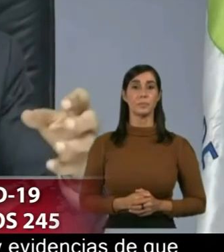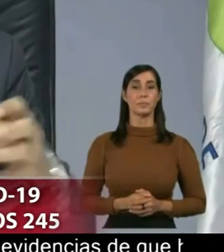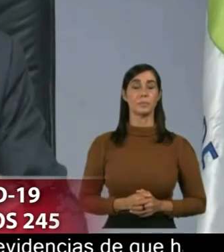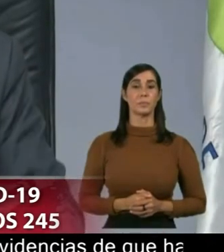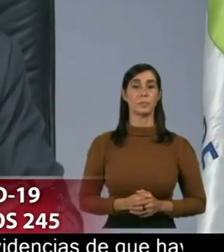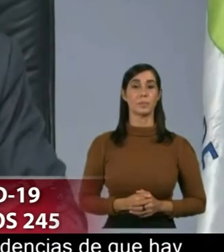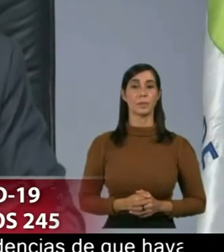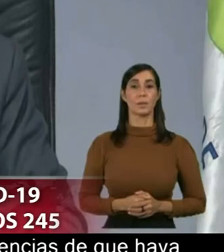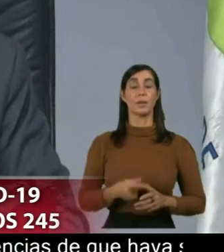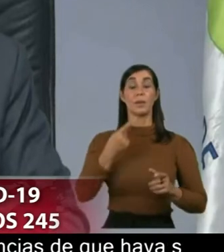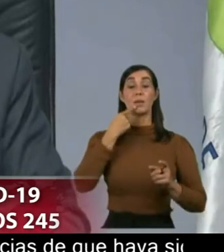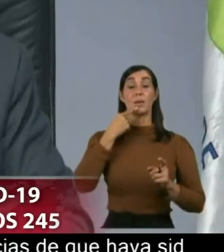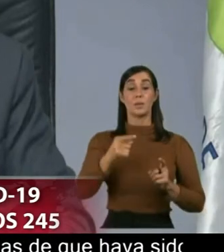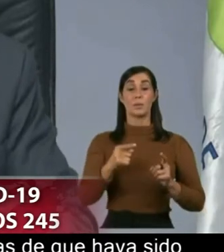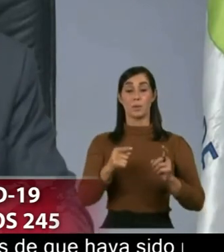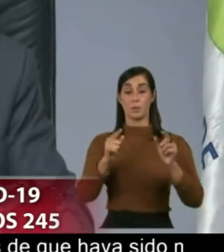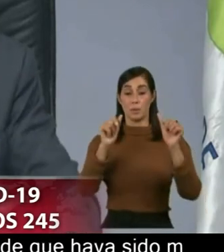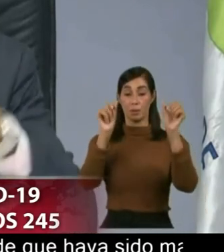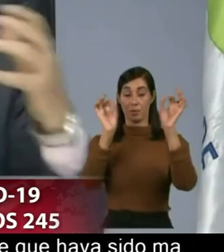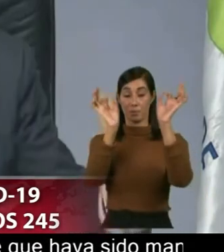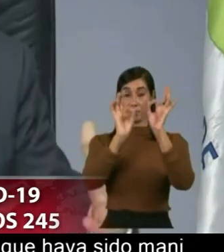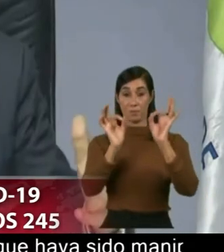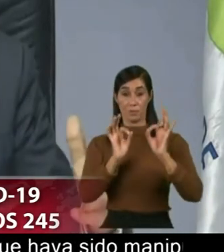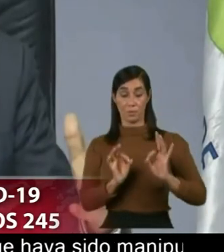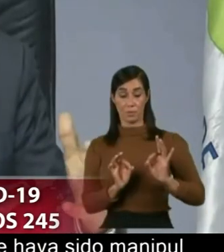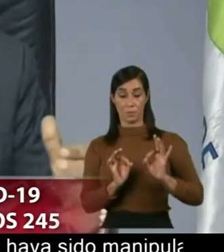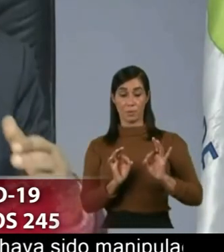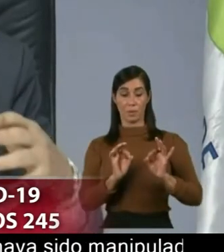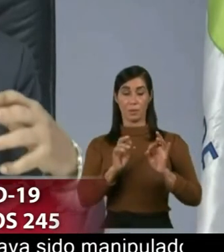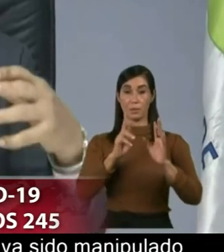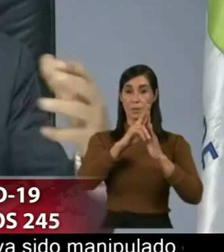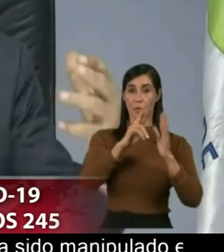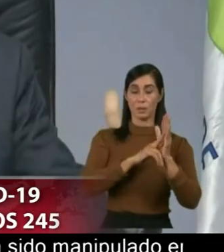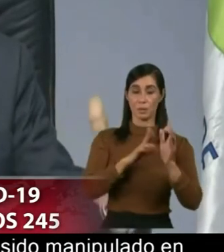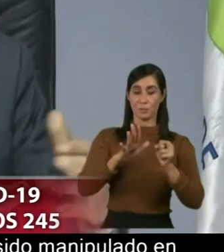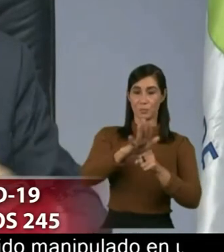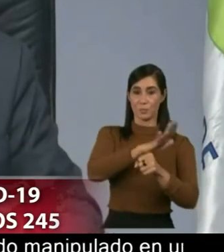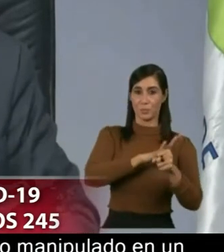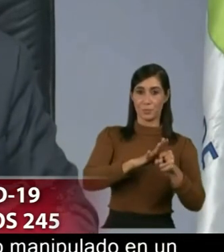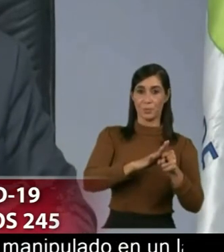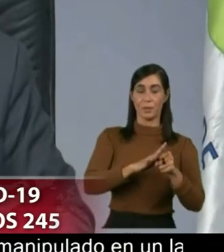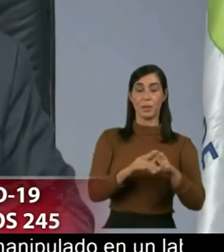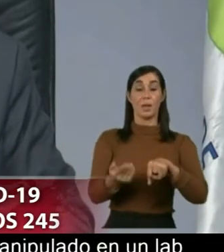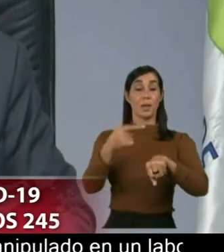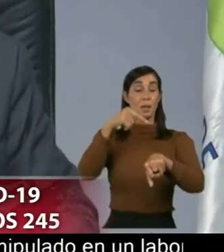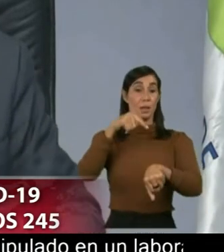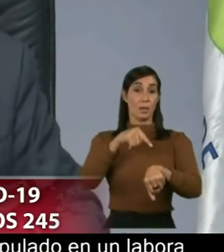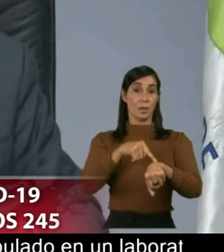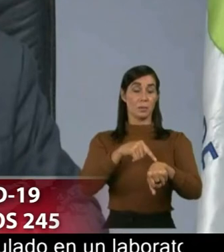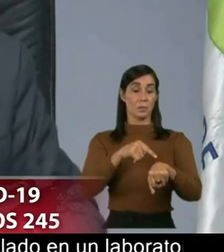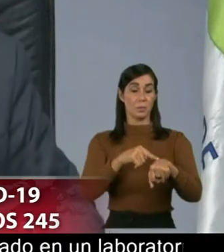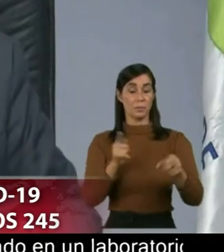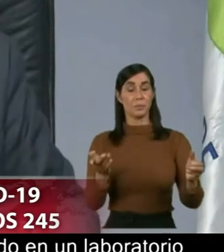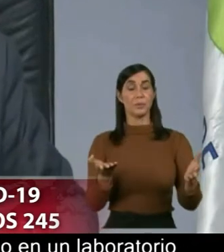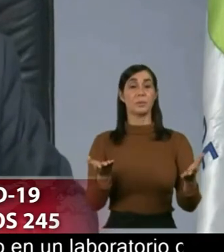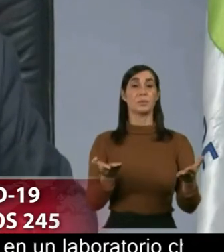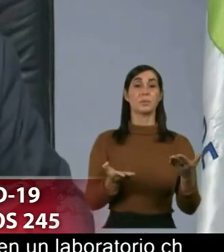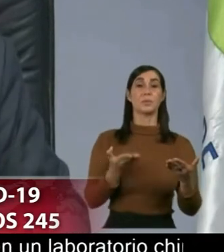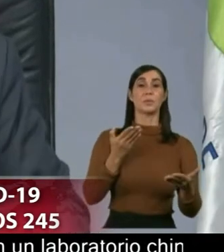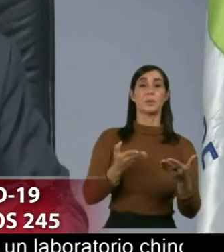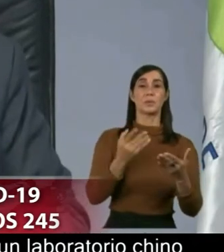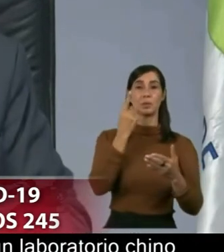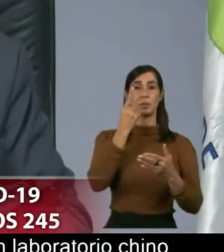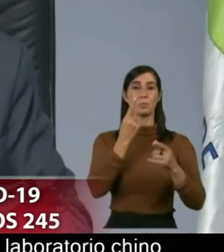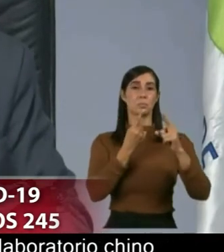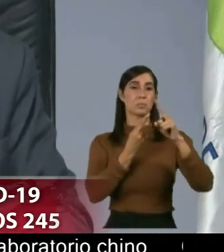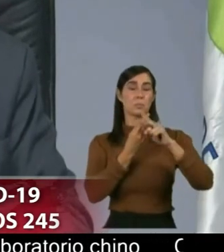disoluto frente a las medidas no ha sido total hay un momento que he pasado un